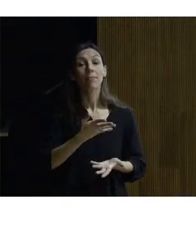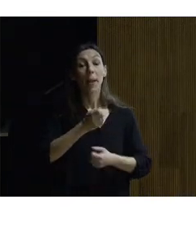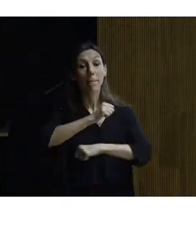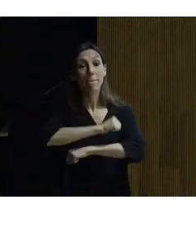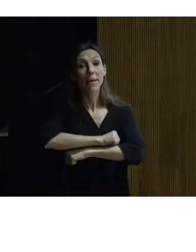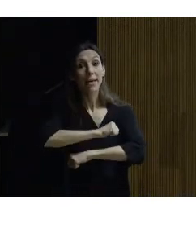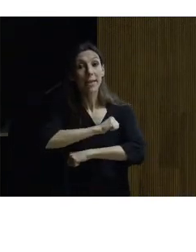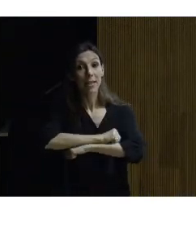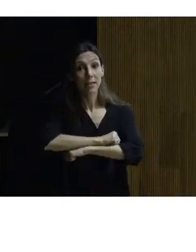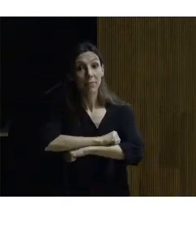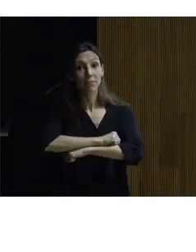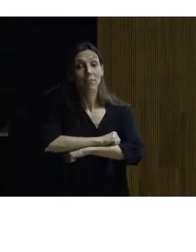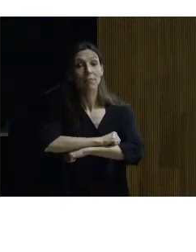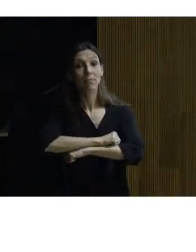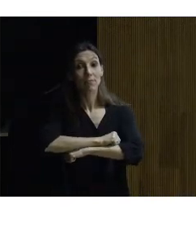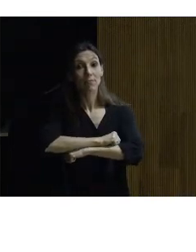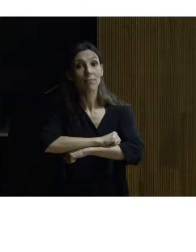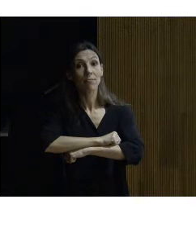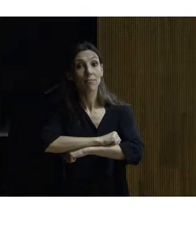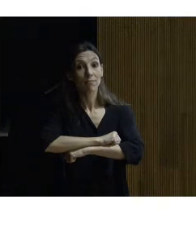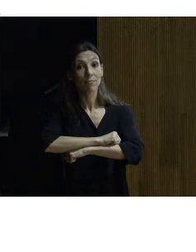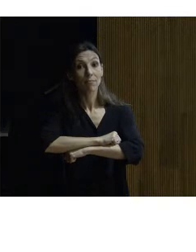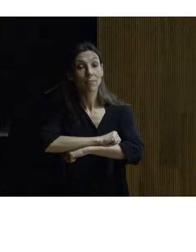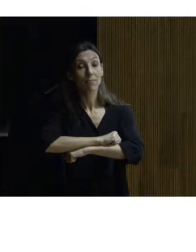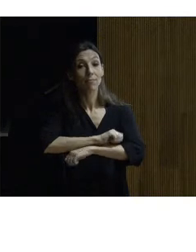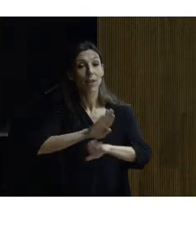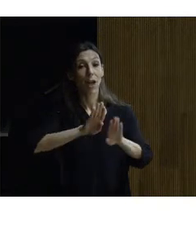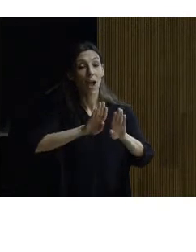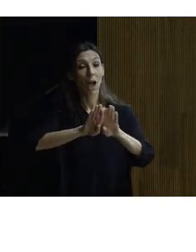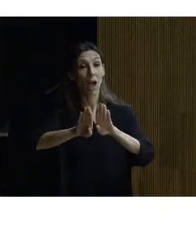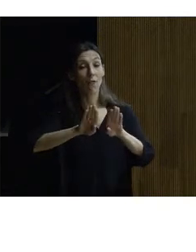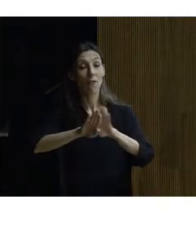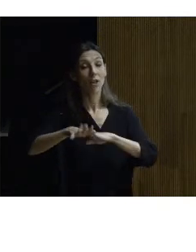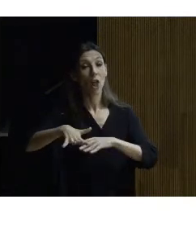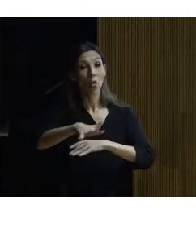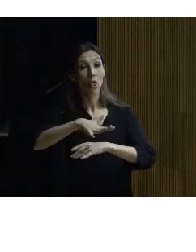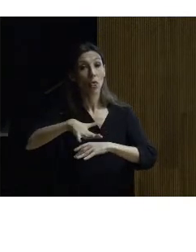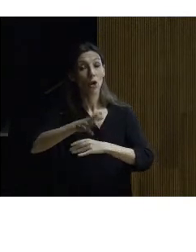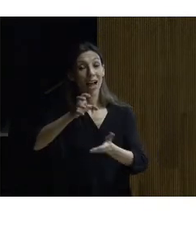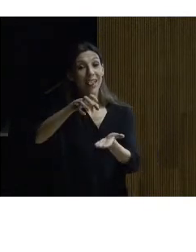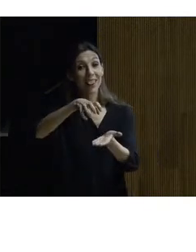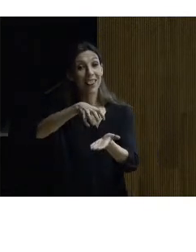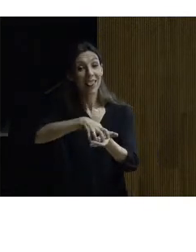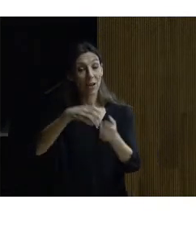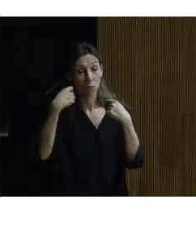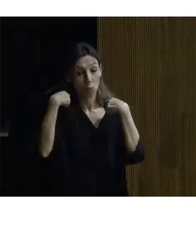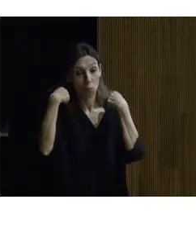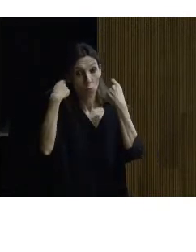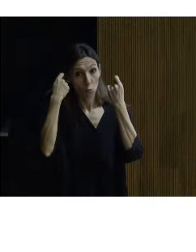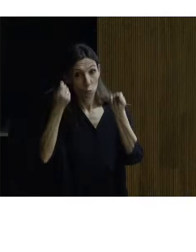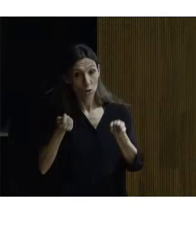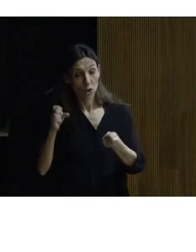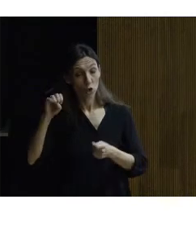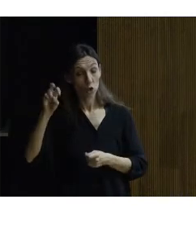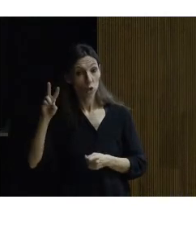que da al presbiterio del templo del monasterio de Yuste